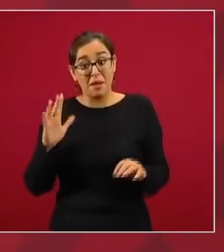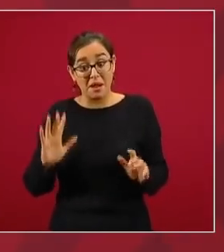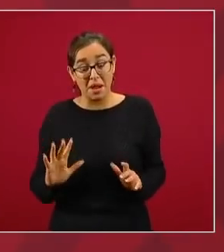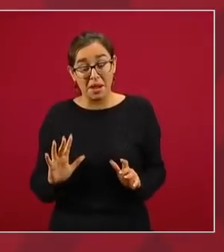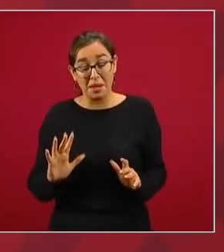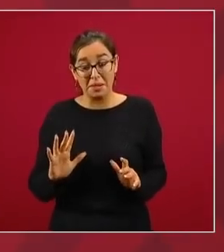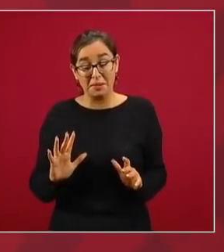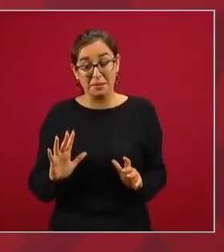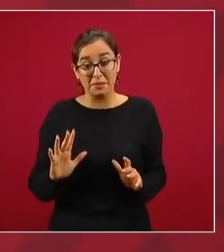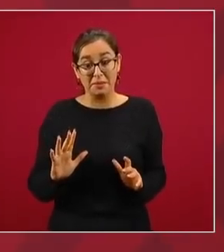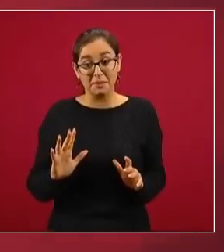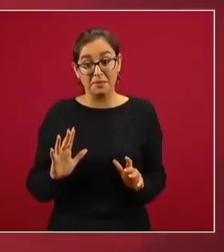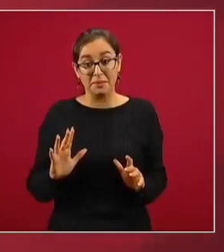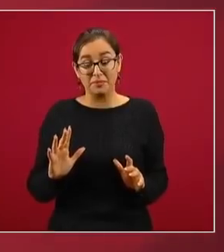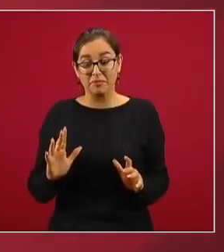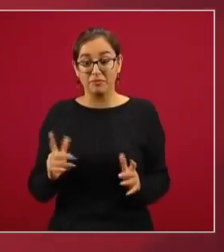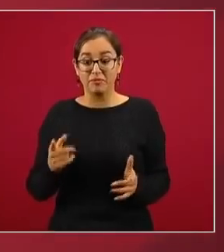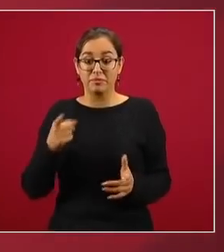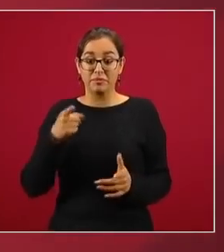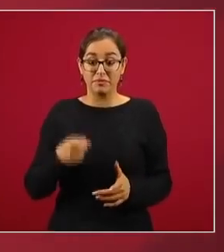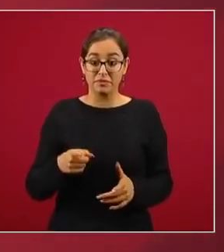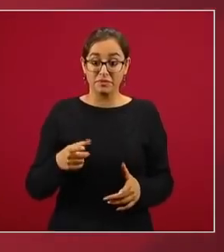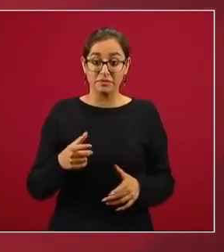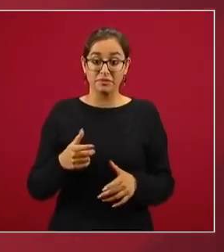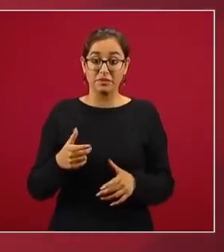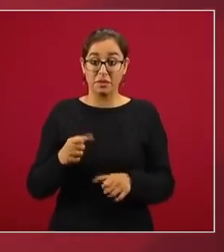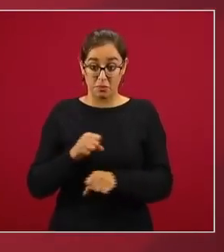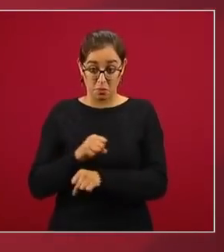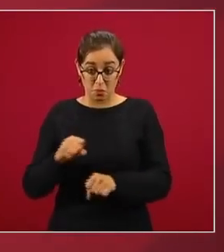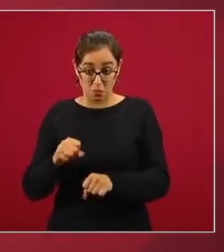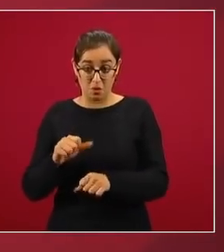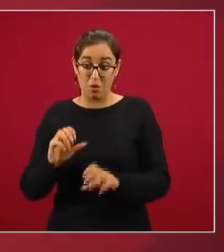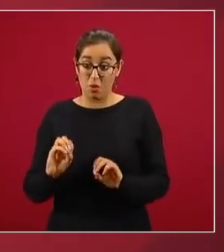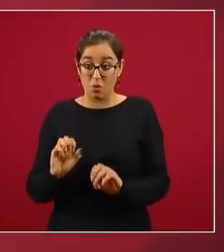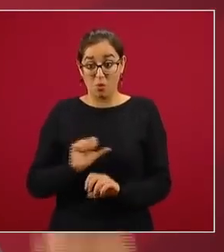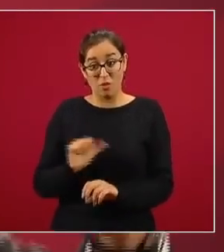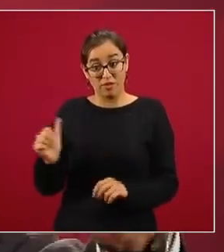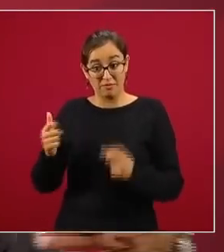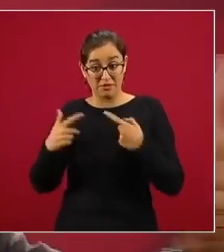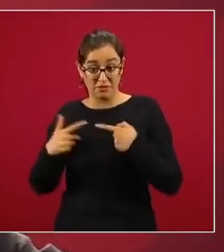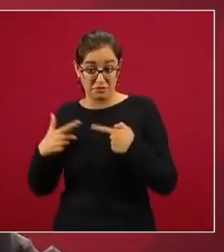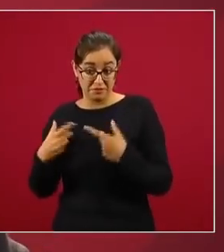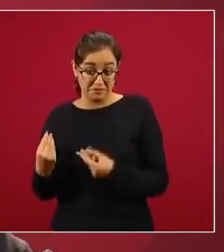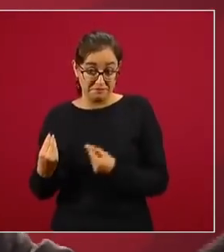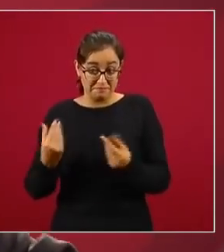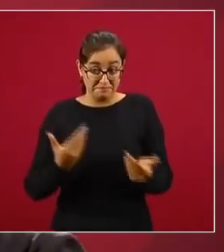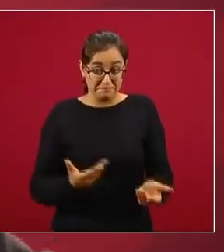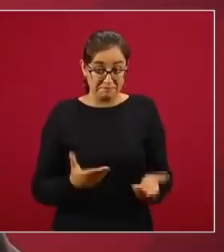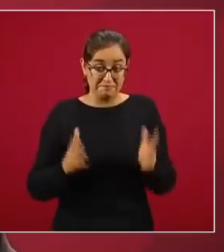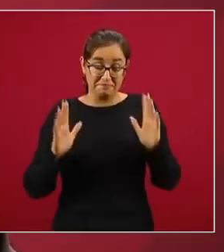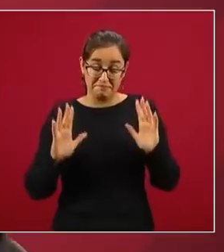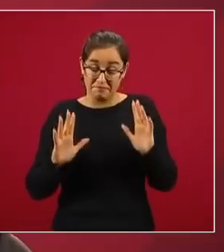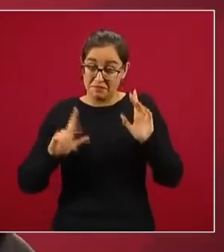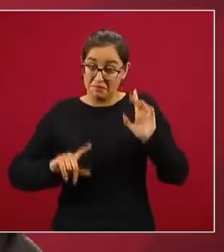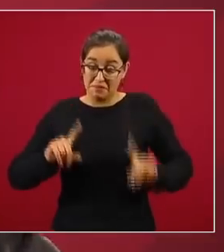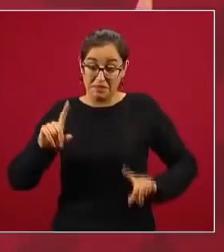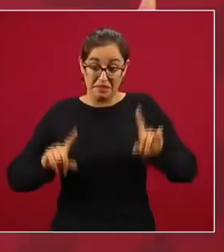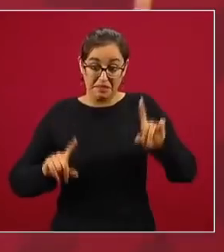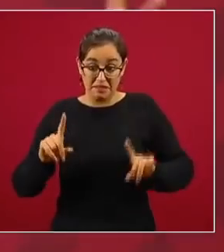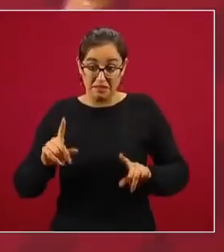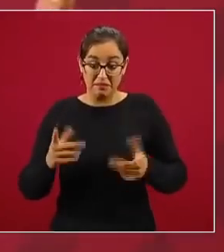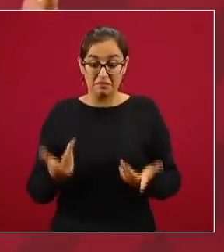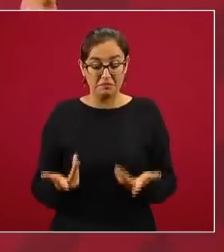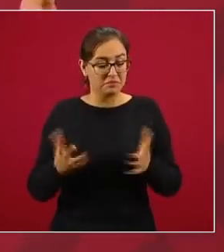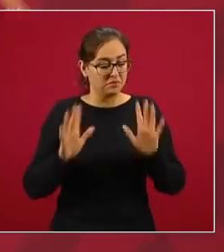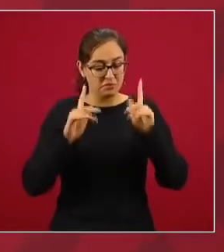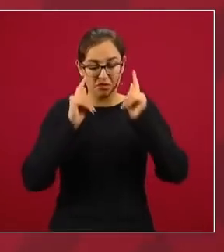de esas bombas que quedaron o otras. El caso es que los detienen, los quieren llevar a